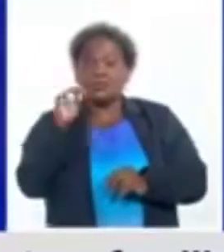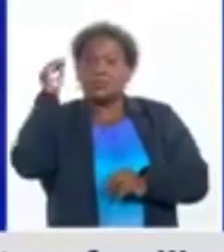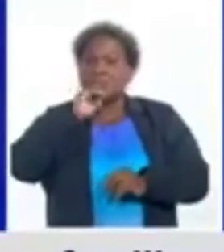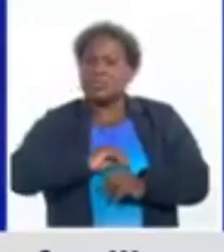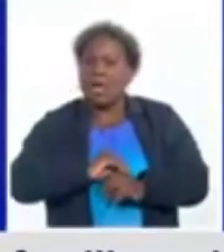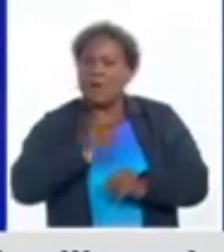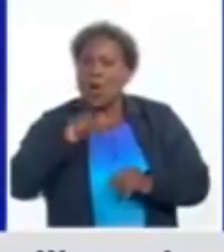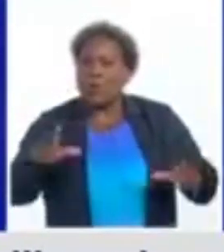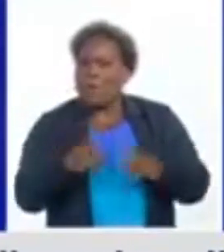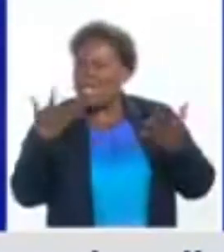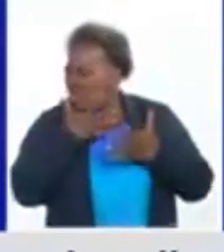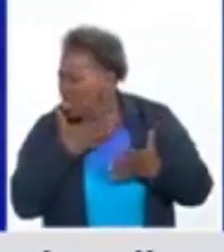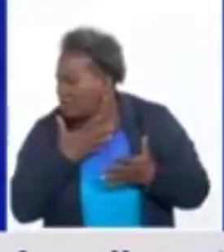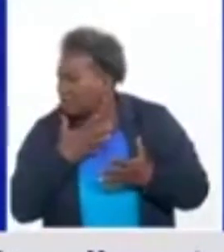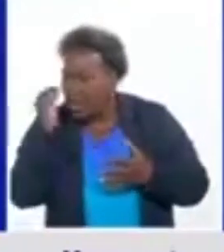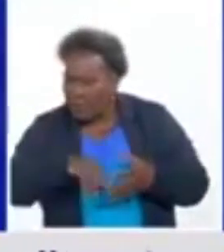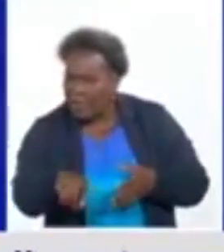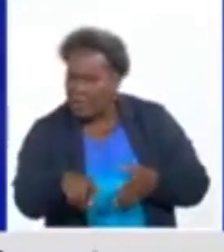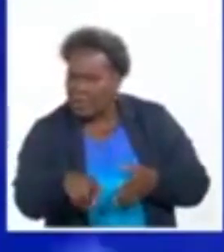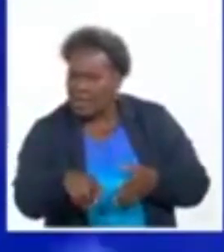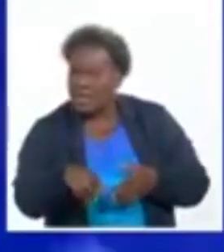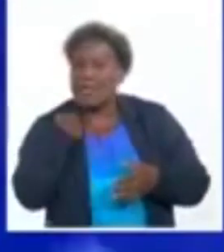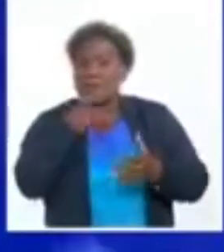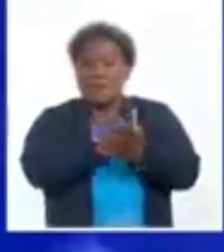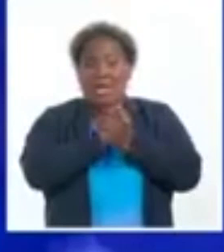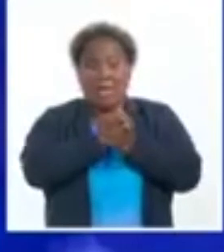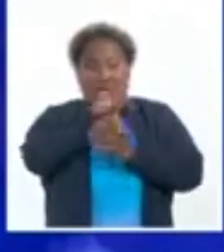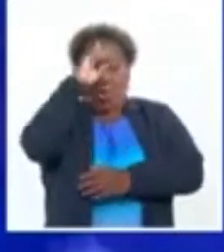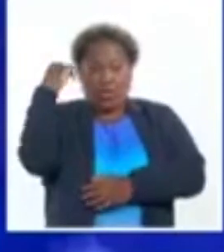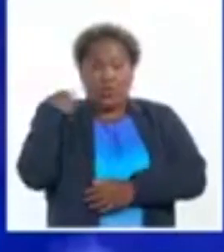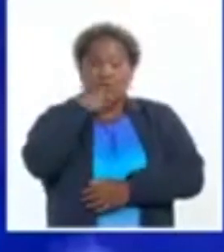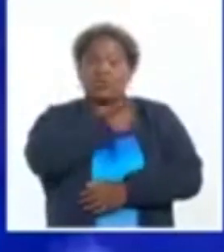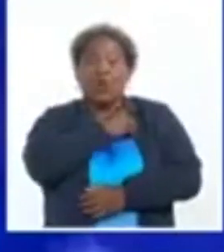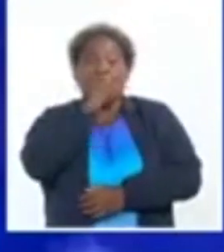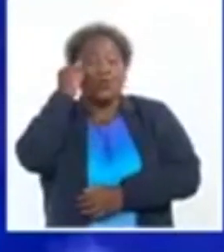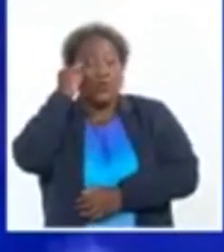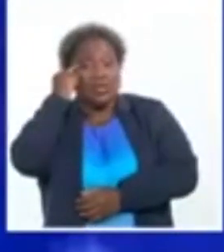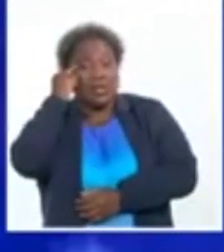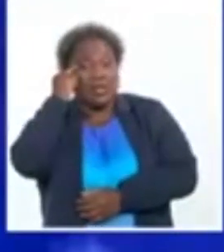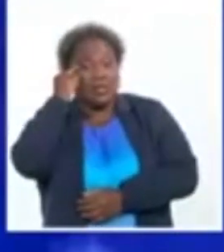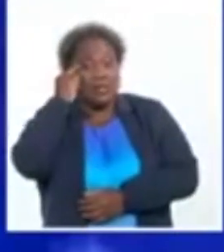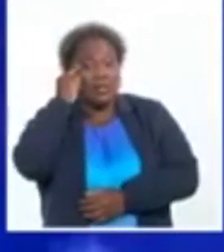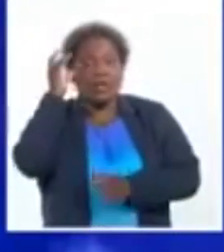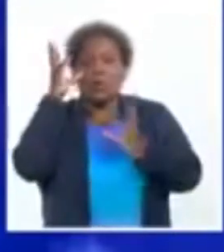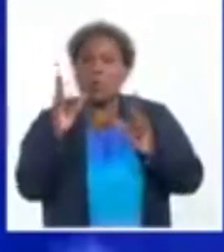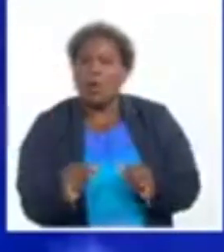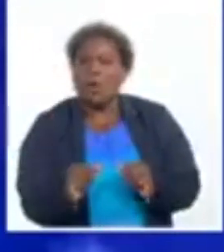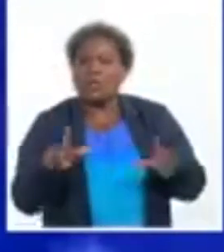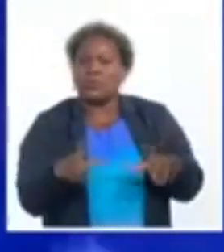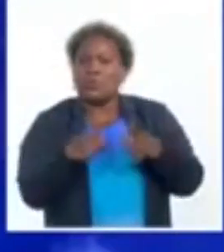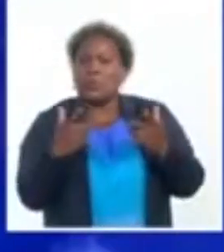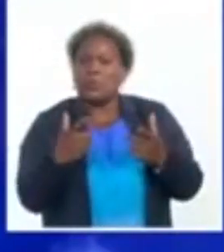cumple años? Mi amigo el doctor Durán. ¿Y cuántos cumple? Es